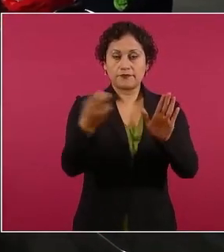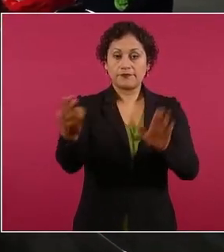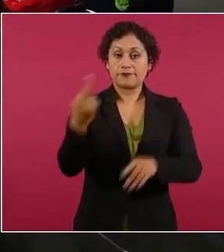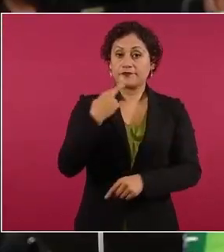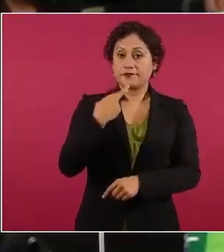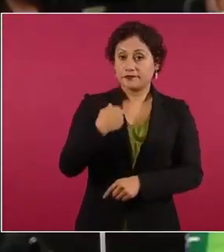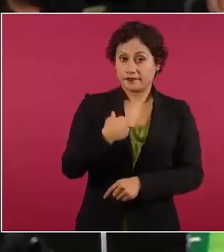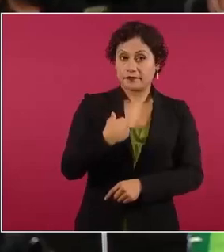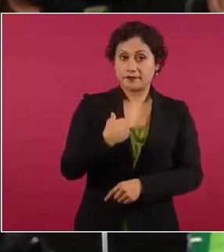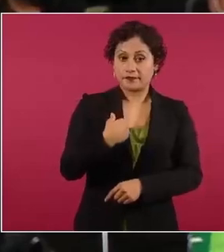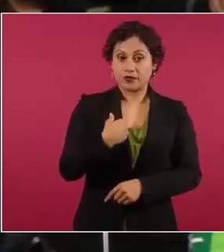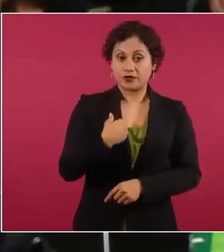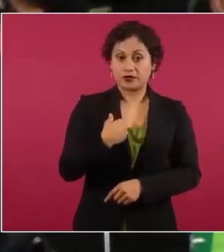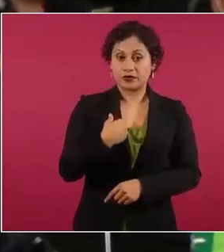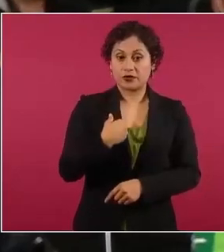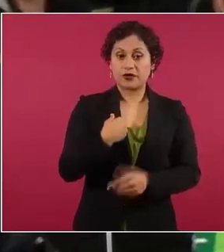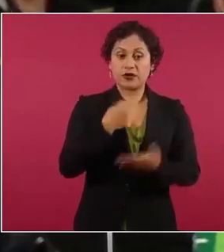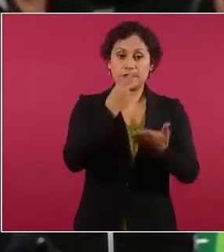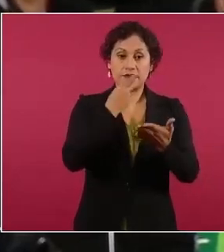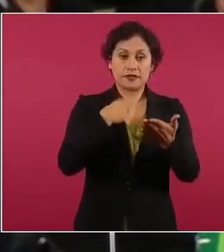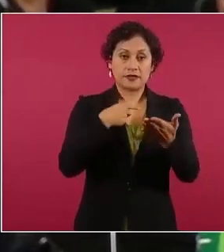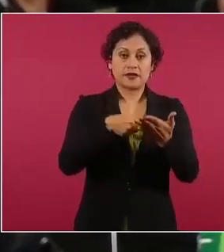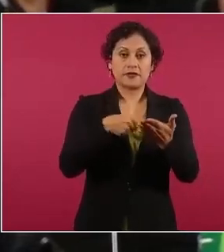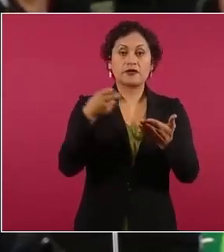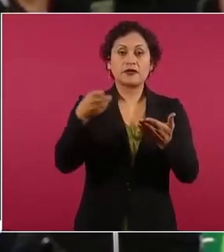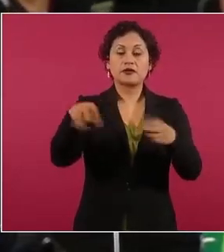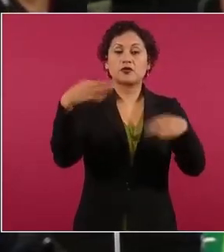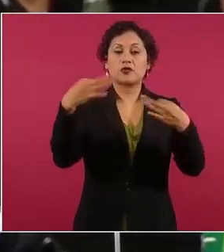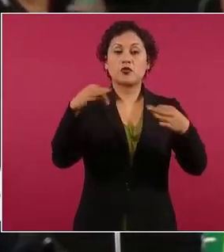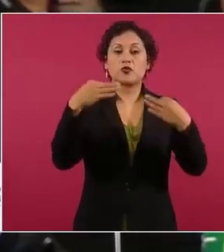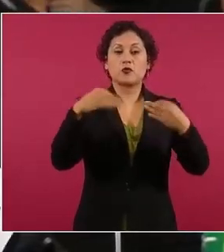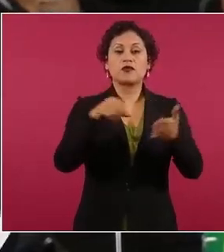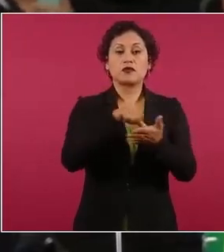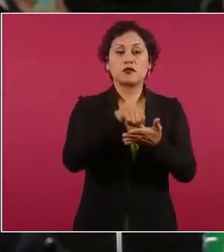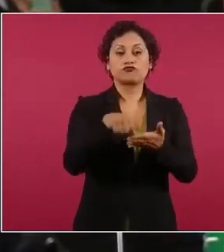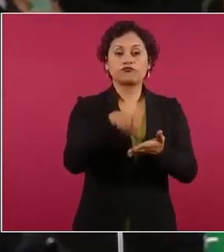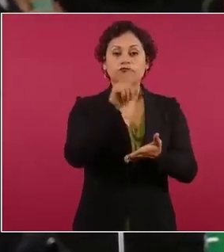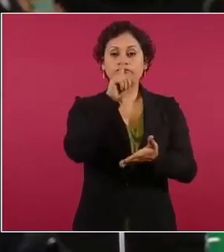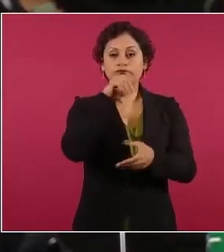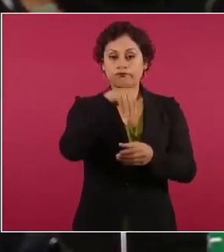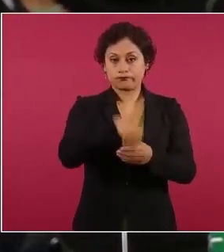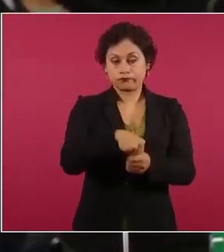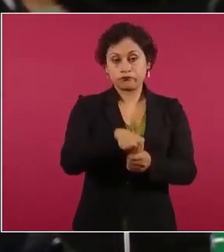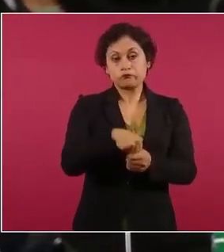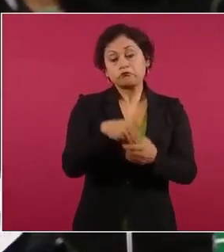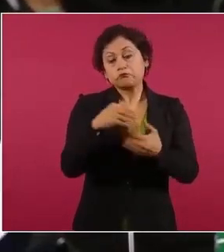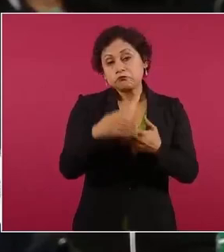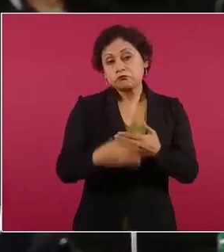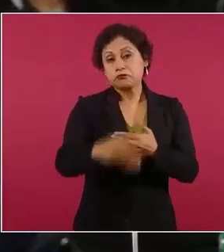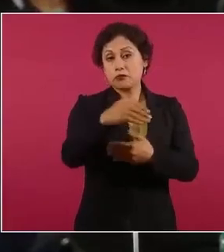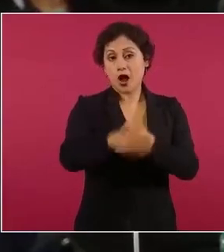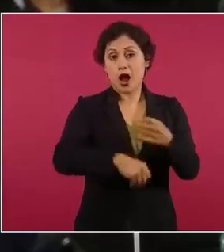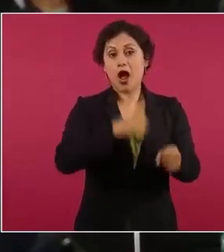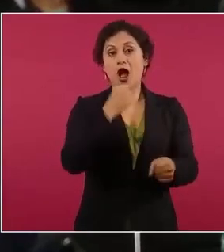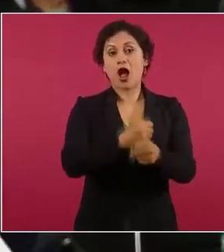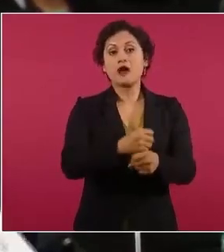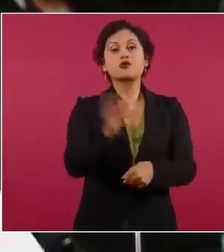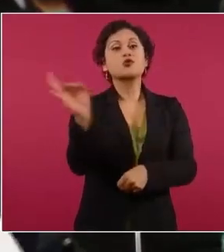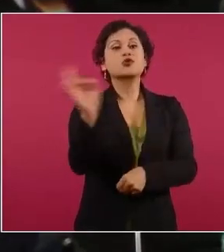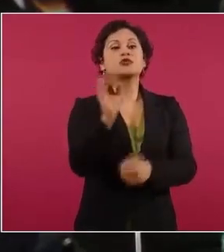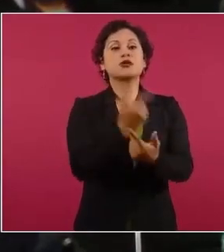presidente que está bajo reserva y que en un par de años quizá se libere